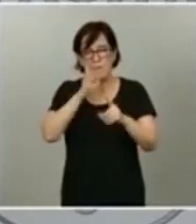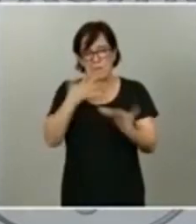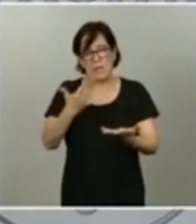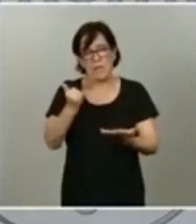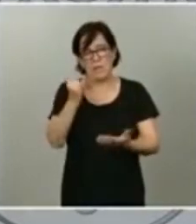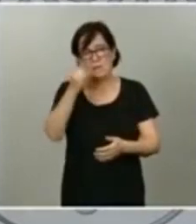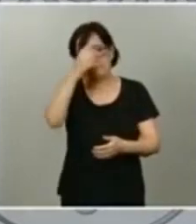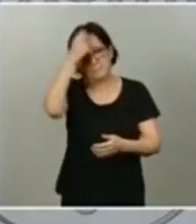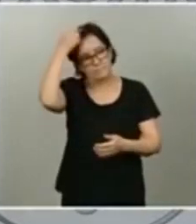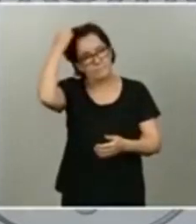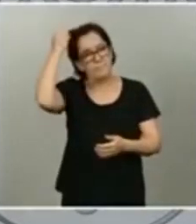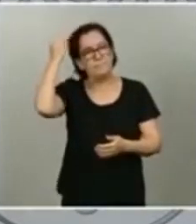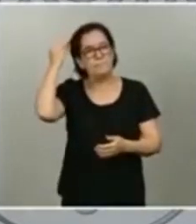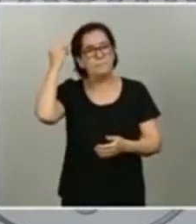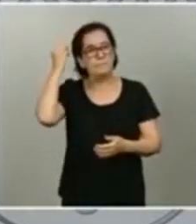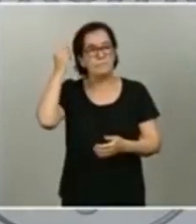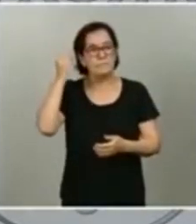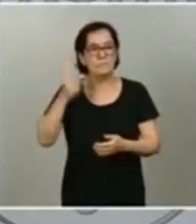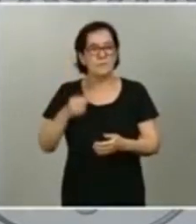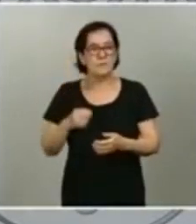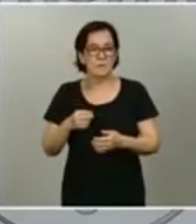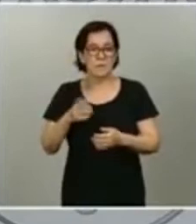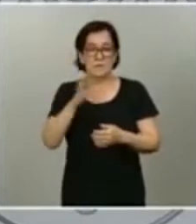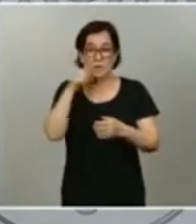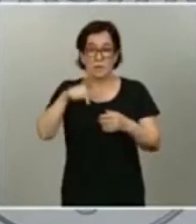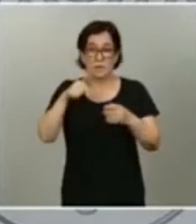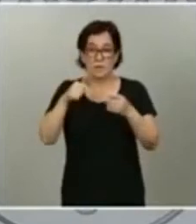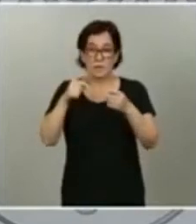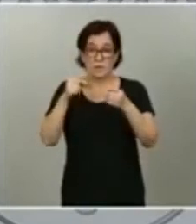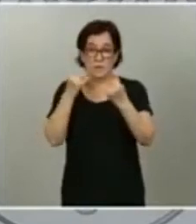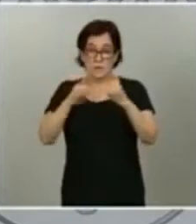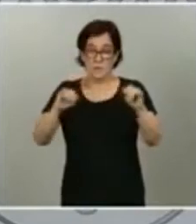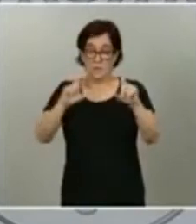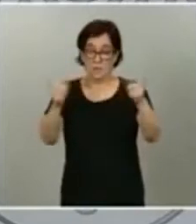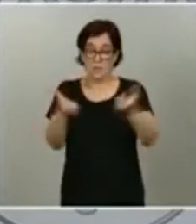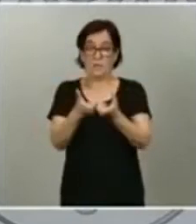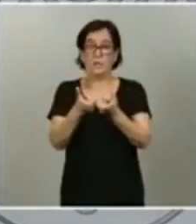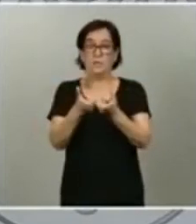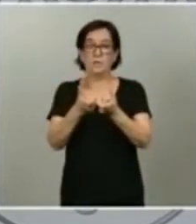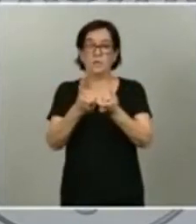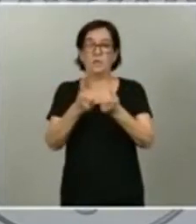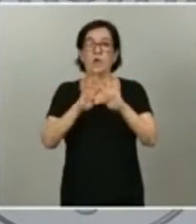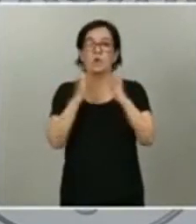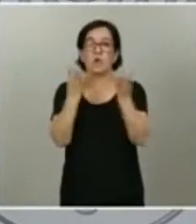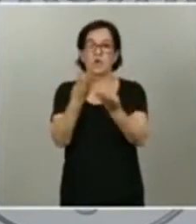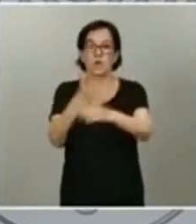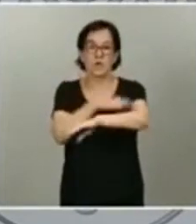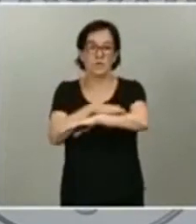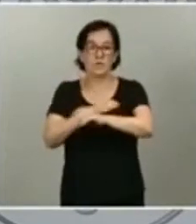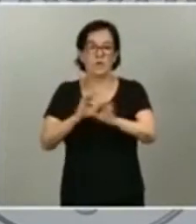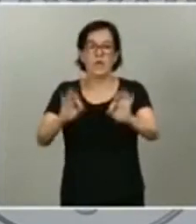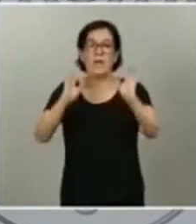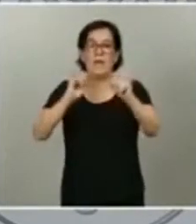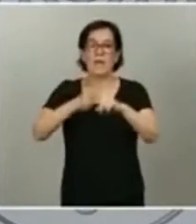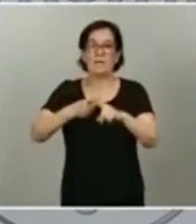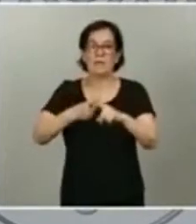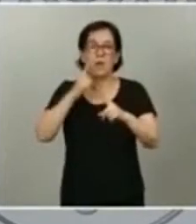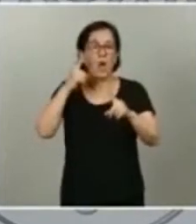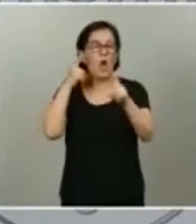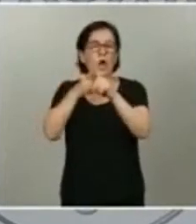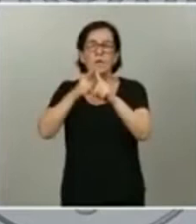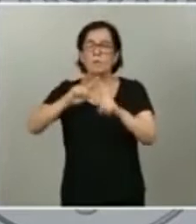Como saben, en el día de hoy hemos celebrado una reunión del Consejo de Ministros extraordinario, que tenía como objetivo fundamental